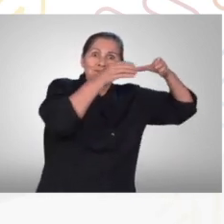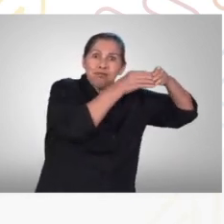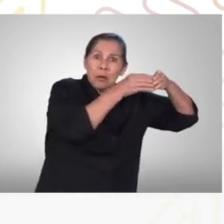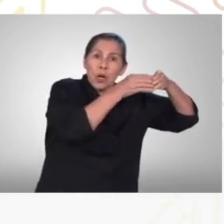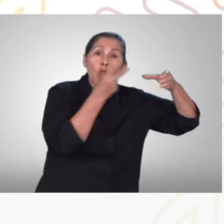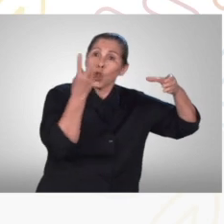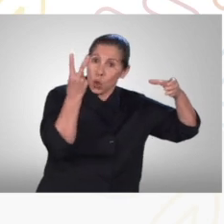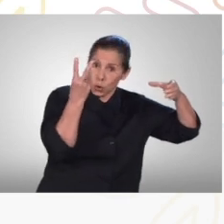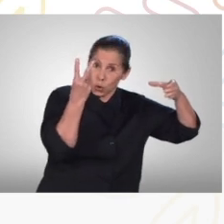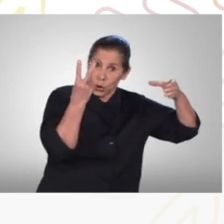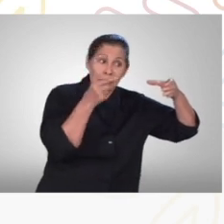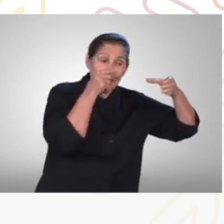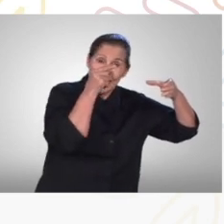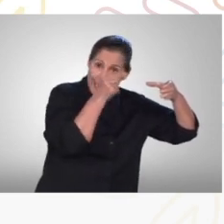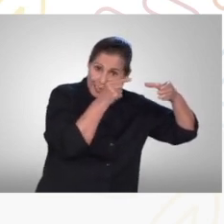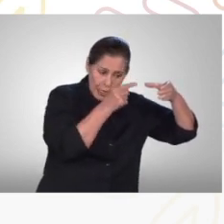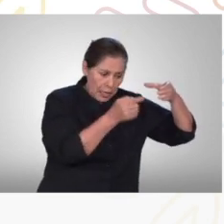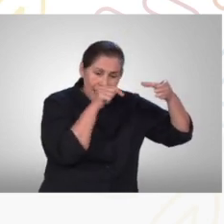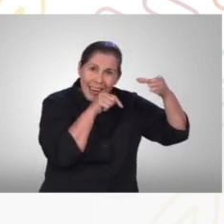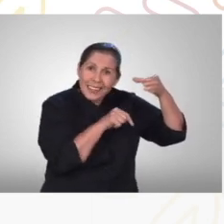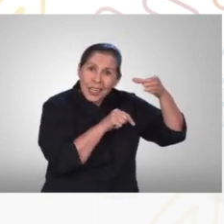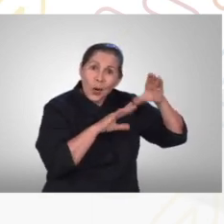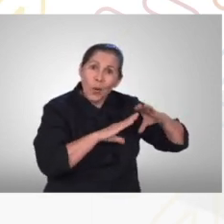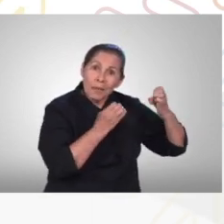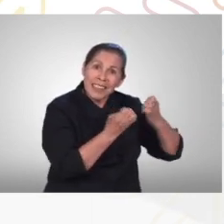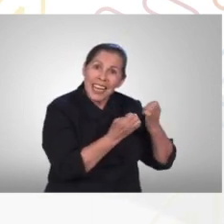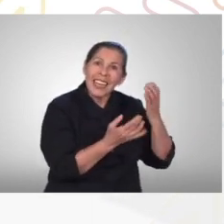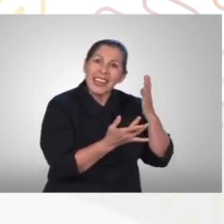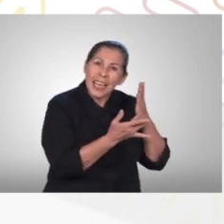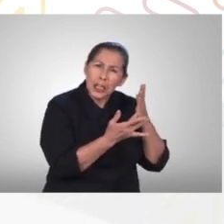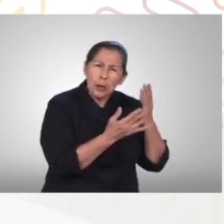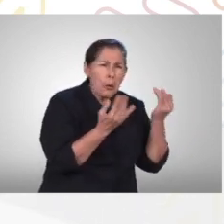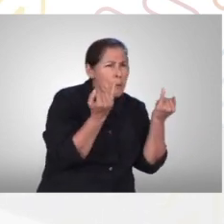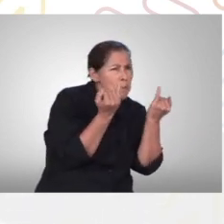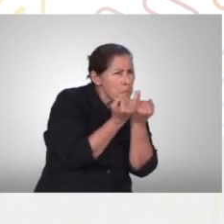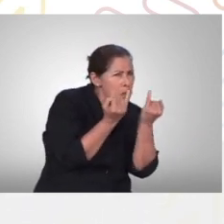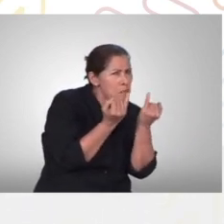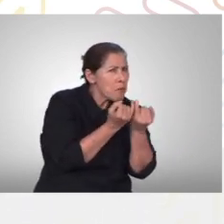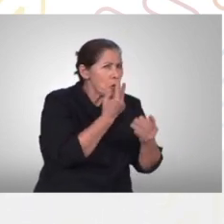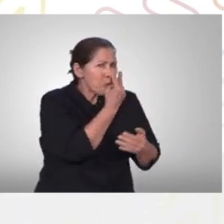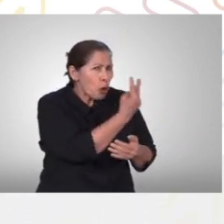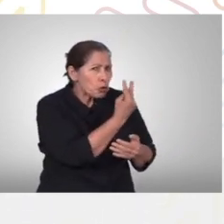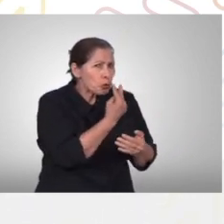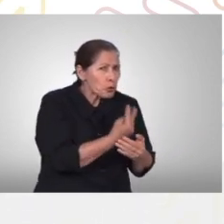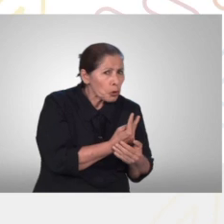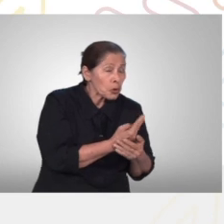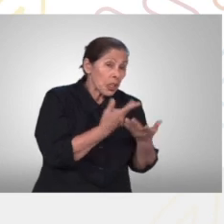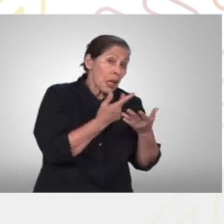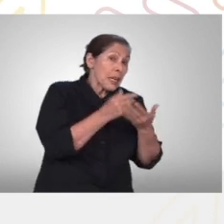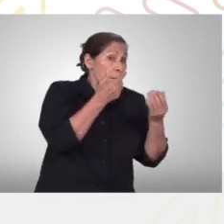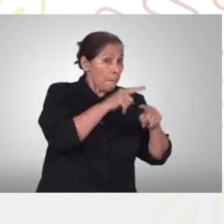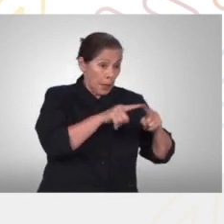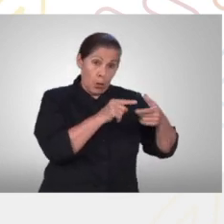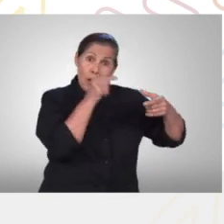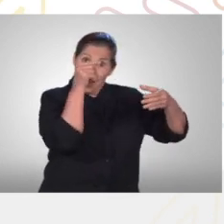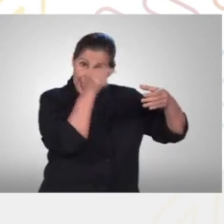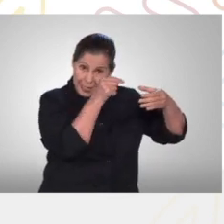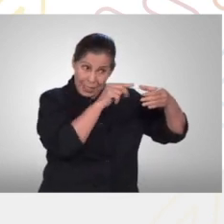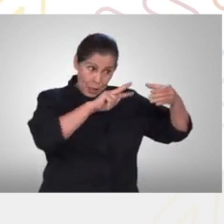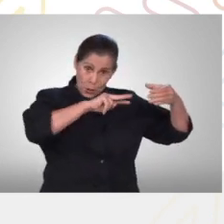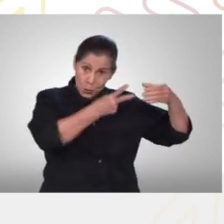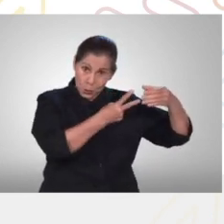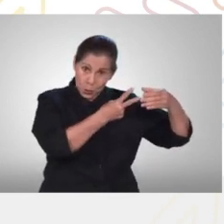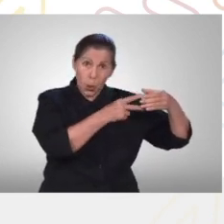parecidas a las del comité técnico de carrera pero en un sentido más amplio puesto que sus decisiones impactan en la